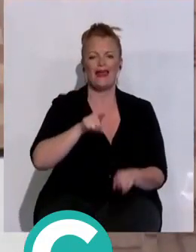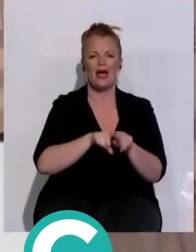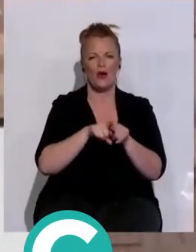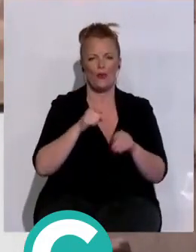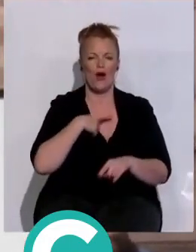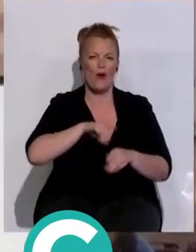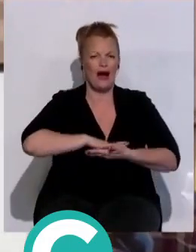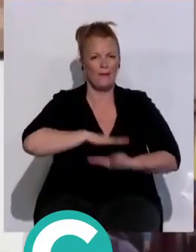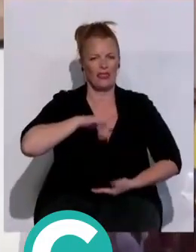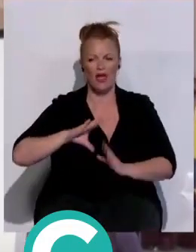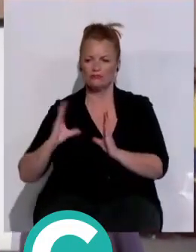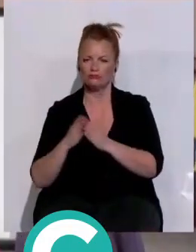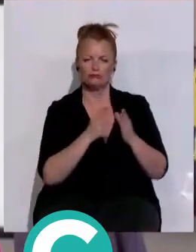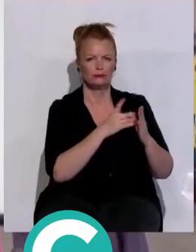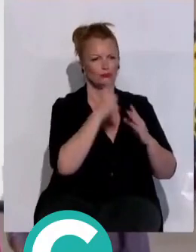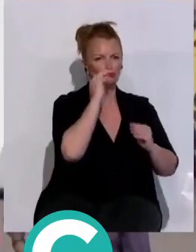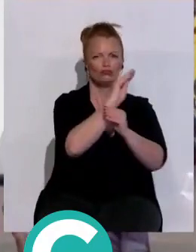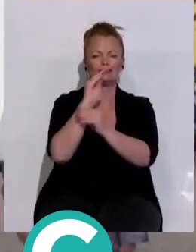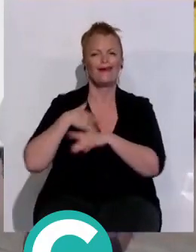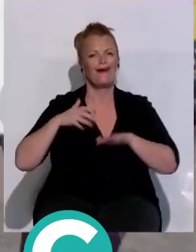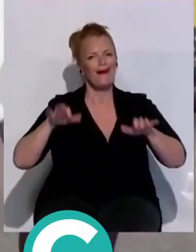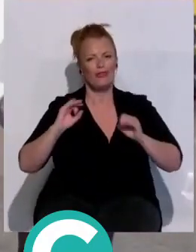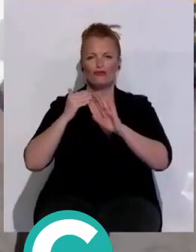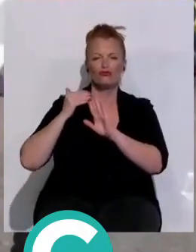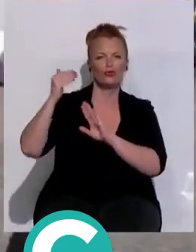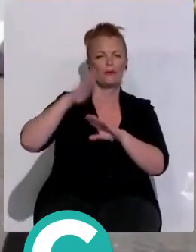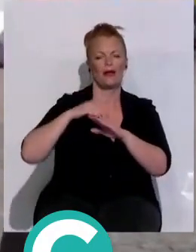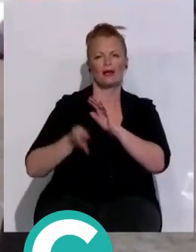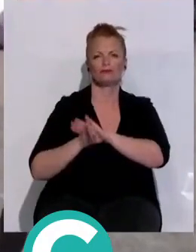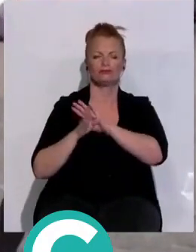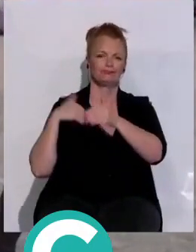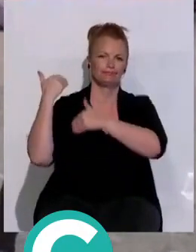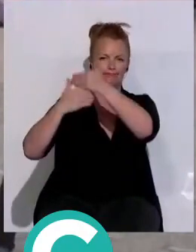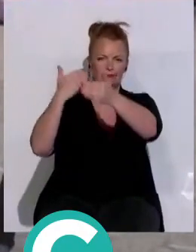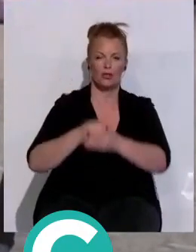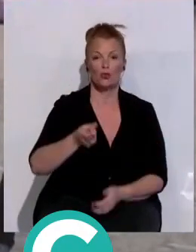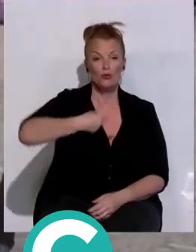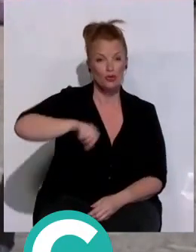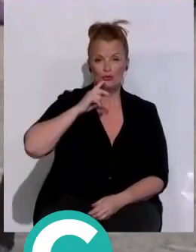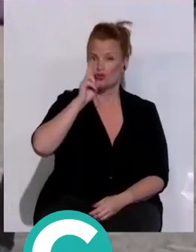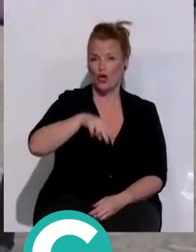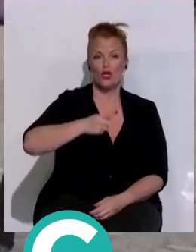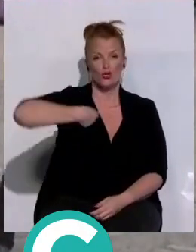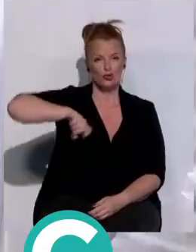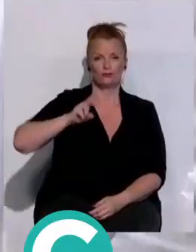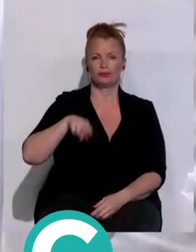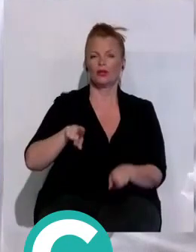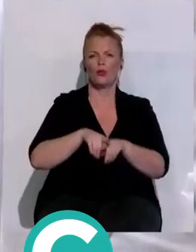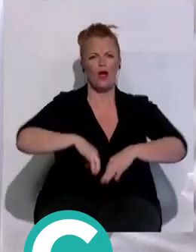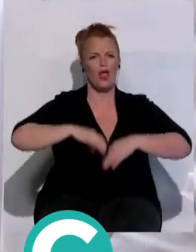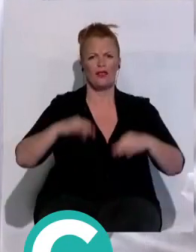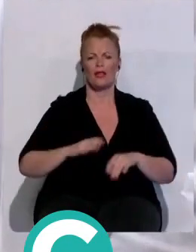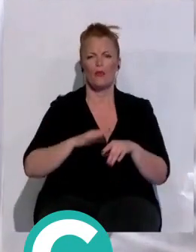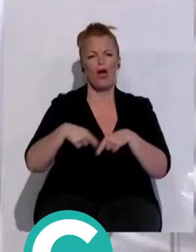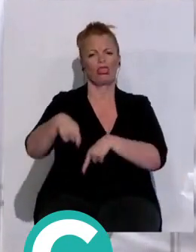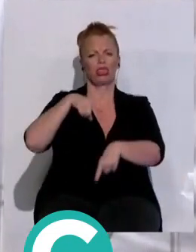equipo que aseguró velarán por un Cádiz de futuro que siga avanzando. Sois y somos la garantía de que Cádiz no va a dar